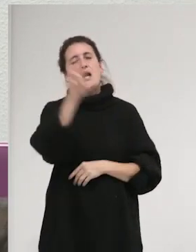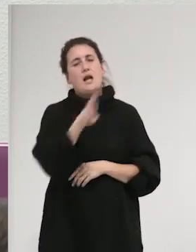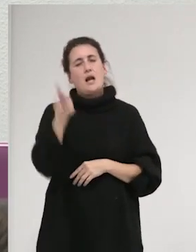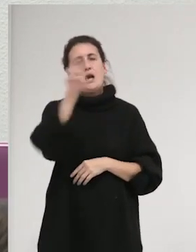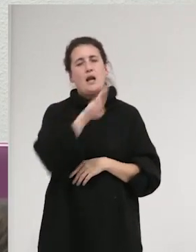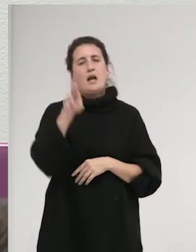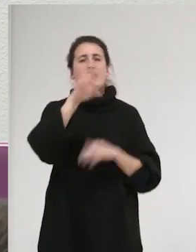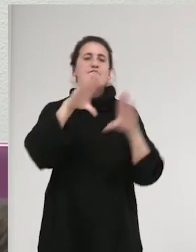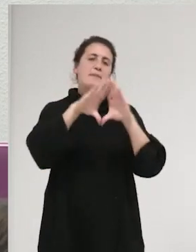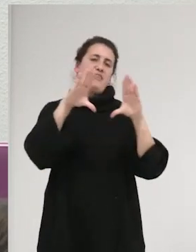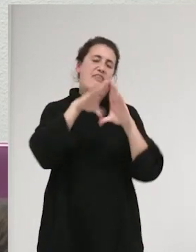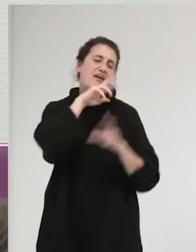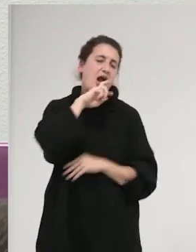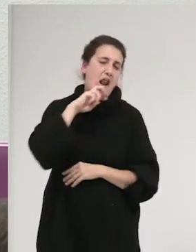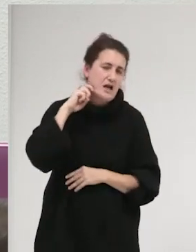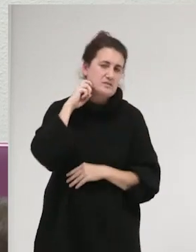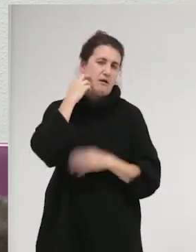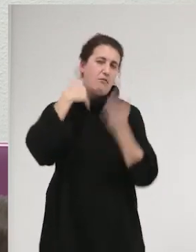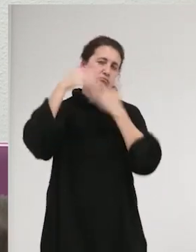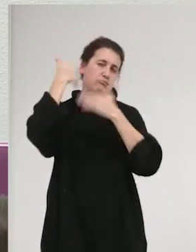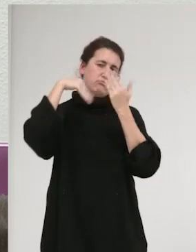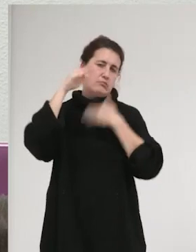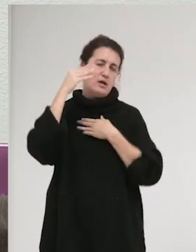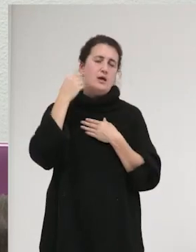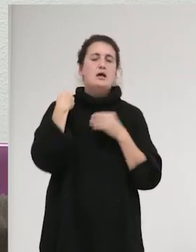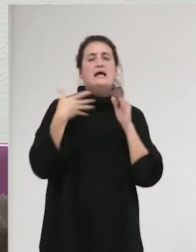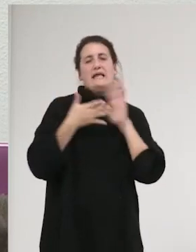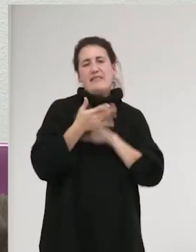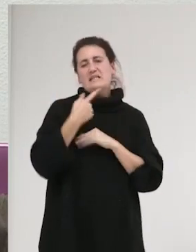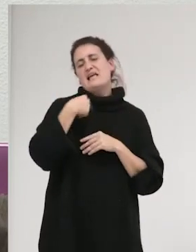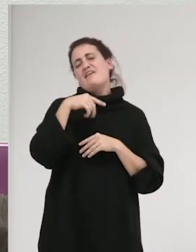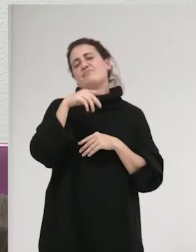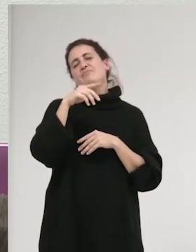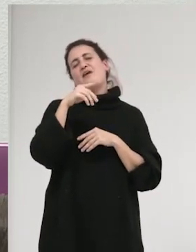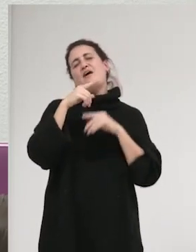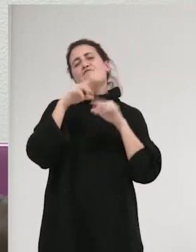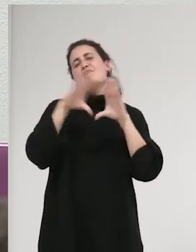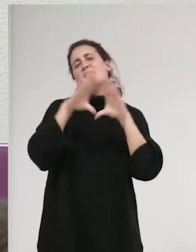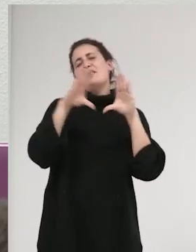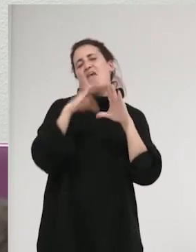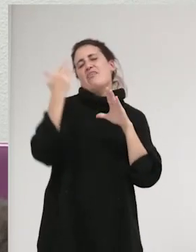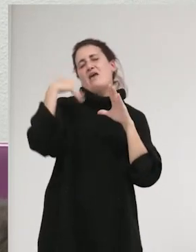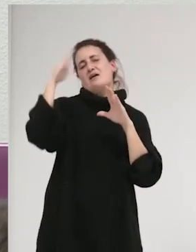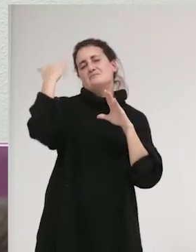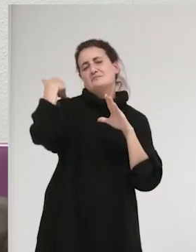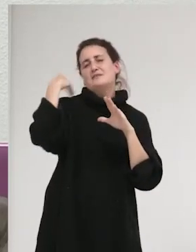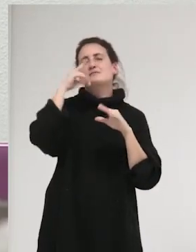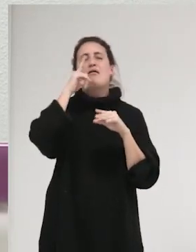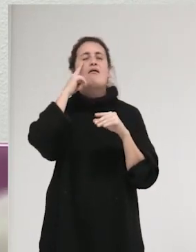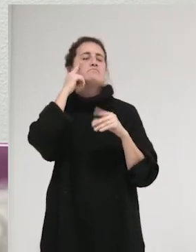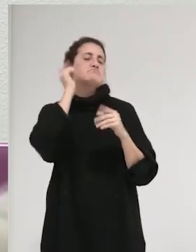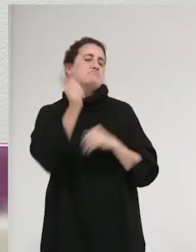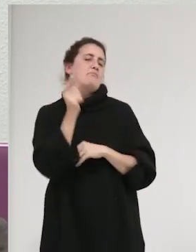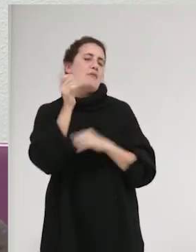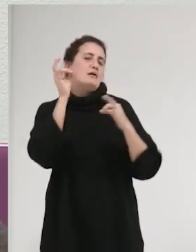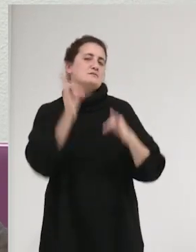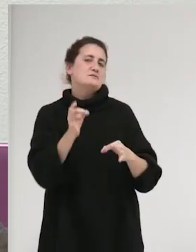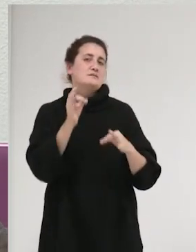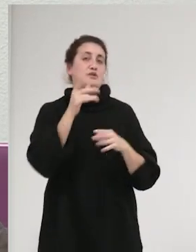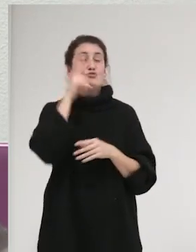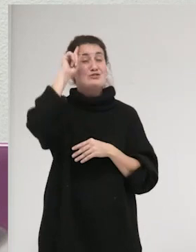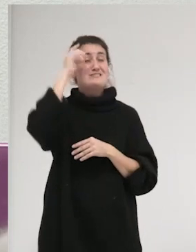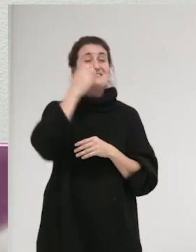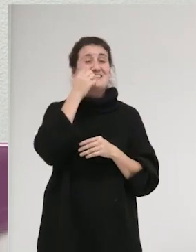clásica, en las ideas de lo que tendrían que ver con la feminidad clásica. Esto es otra noticia en la cual se habla de, no sé si os